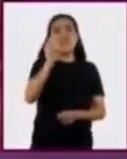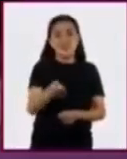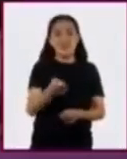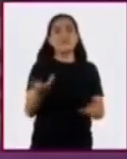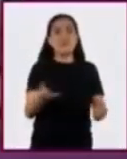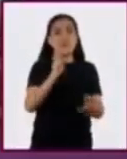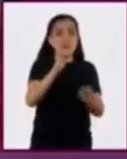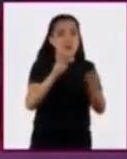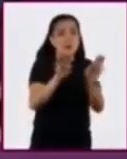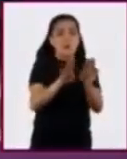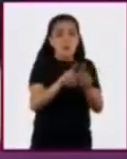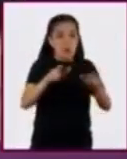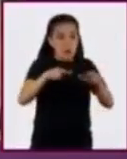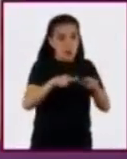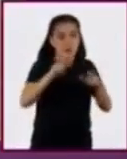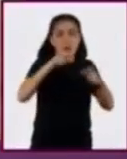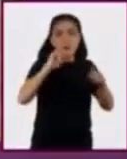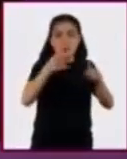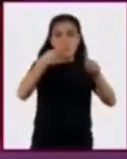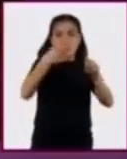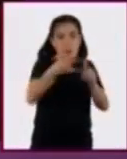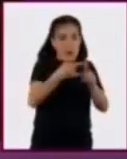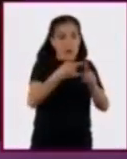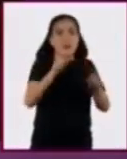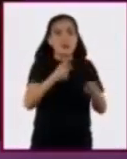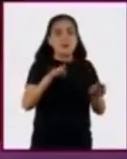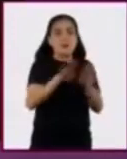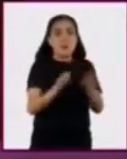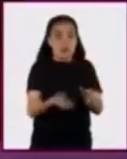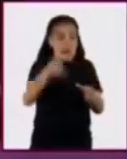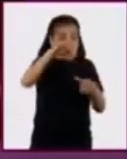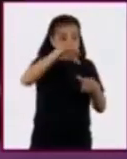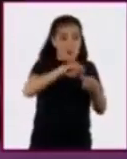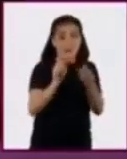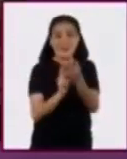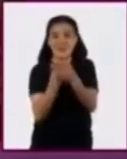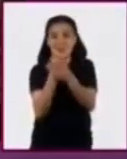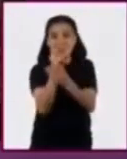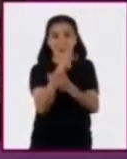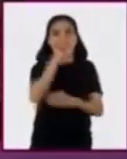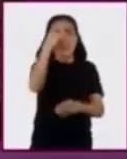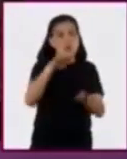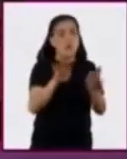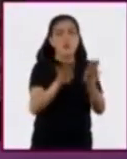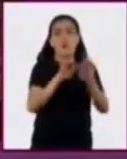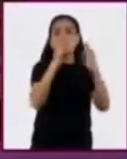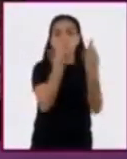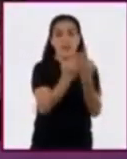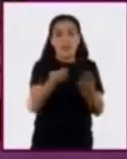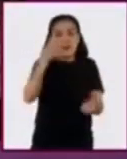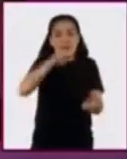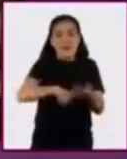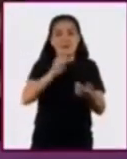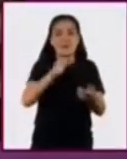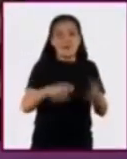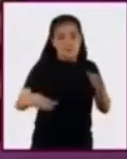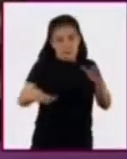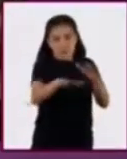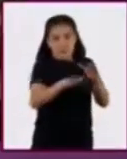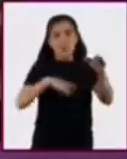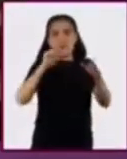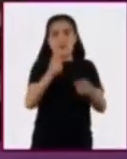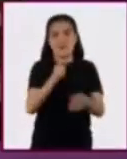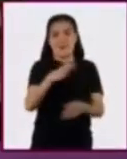pequeños cuadros de tierra donde se germinan las semillas. Se forman con todo lo que hay en el fondo de los canales.